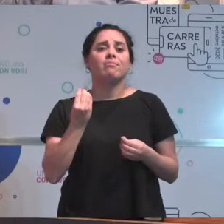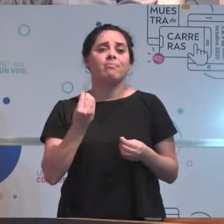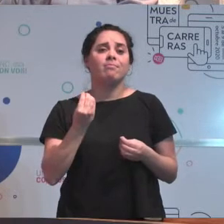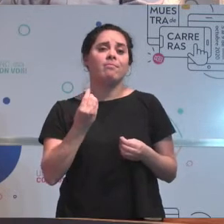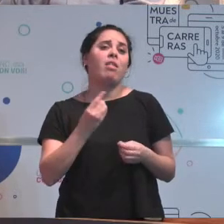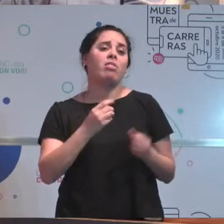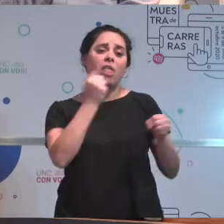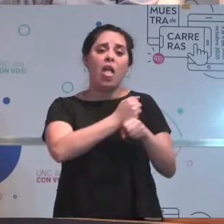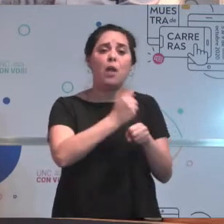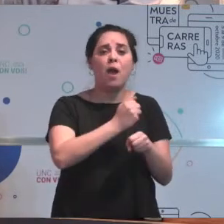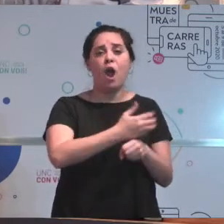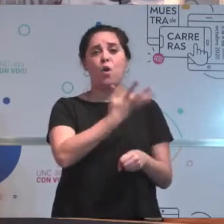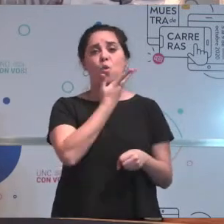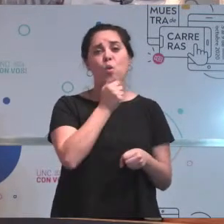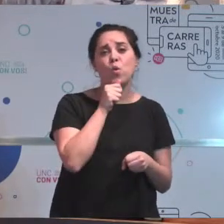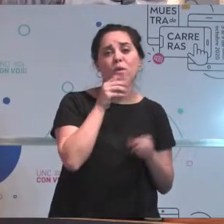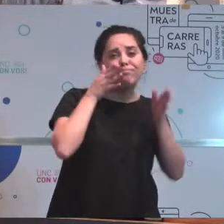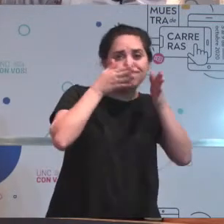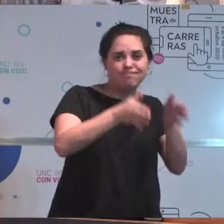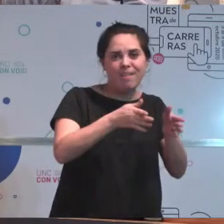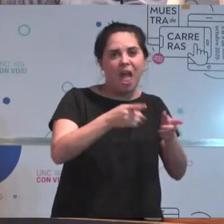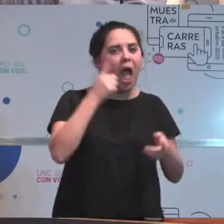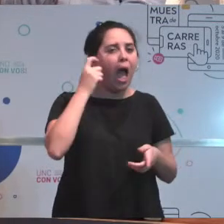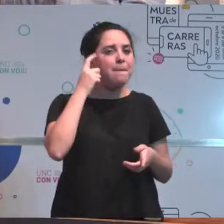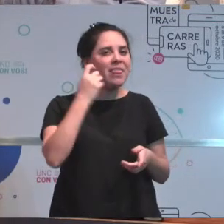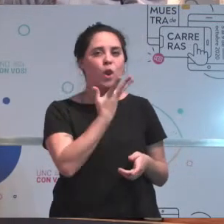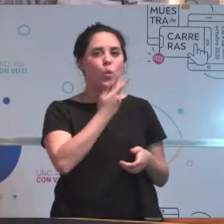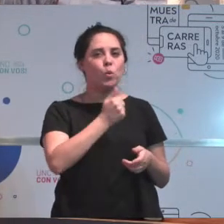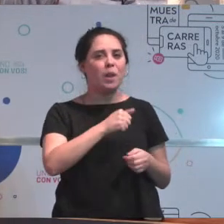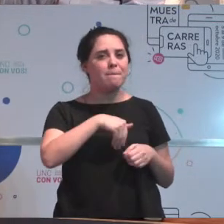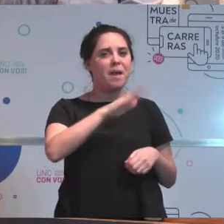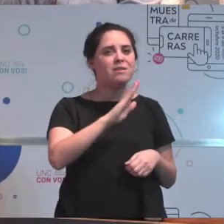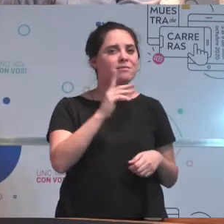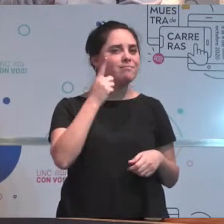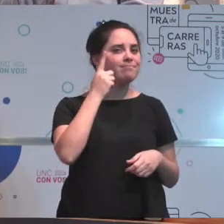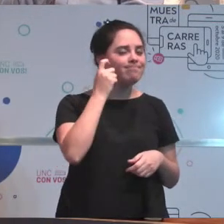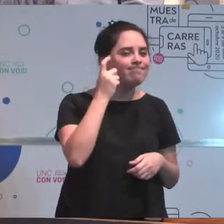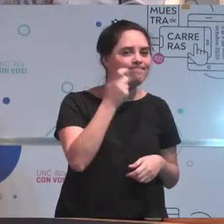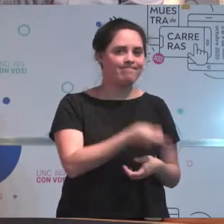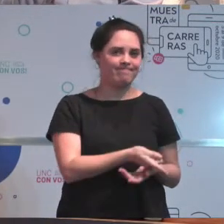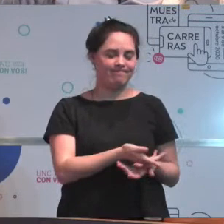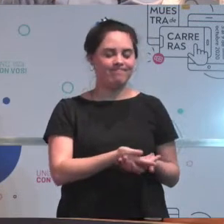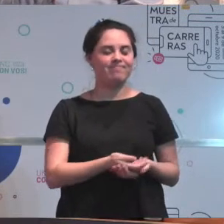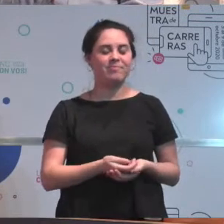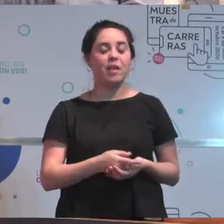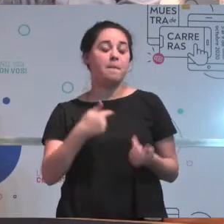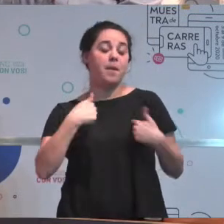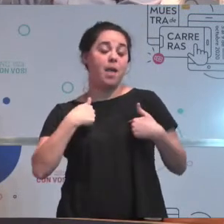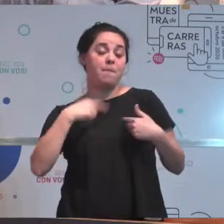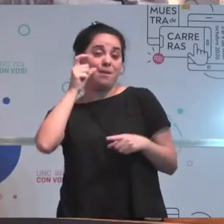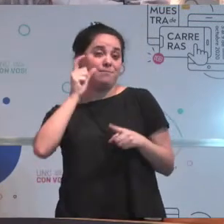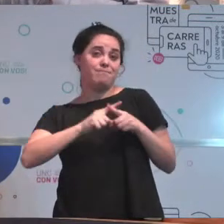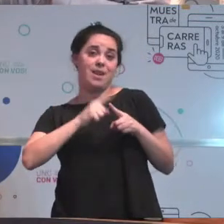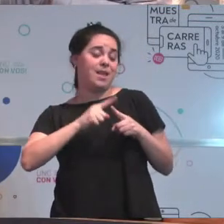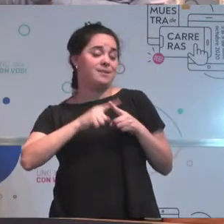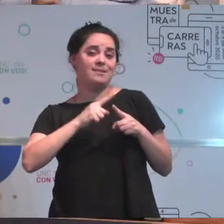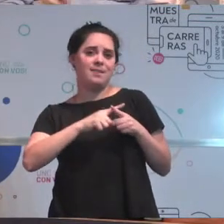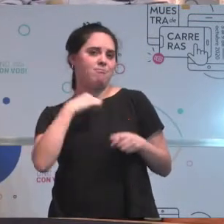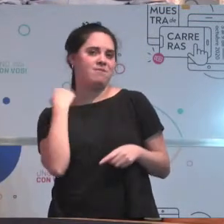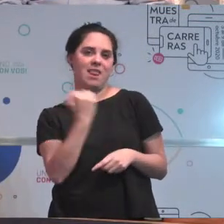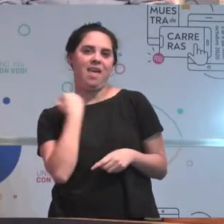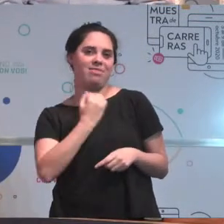gusta y aprender lo que a le gusta. Bien, en mi caso yo lo he disfrutado así y para mí ha sido una experiencia gratificante.